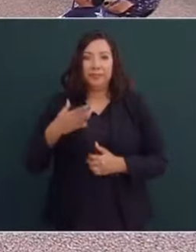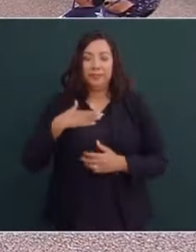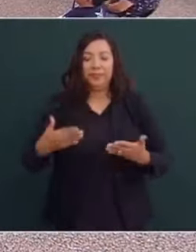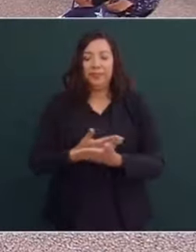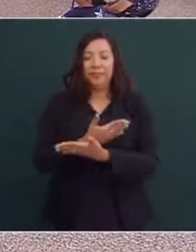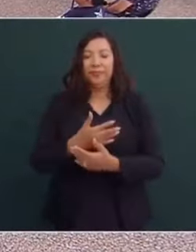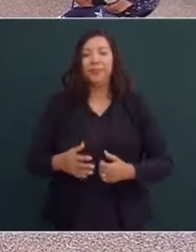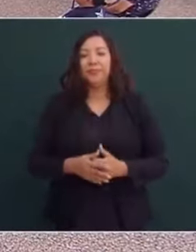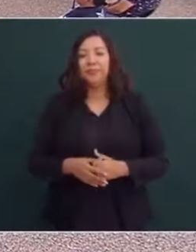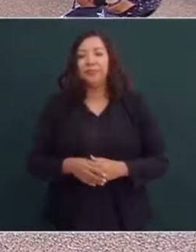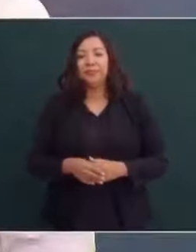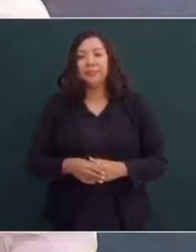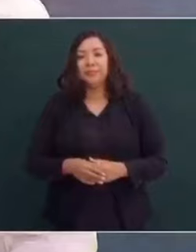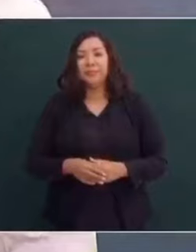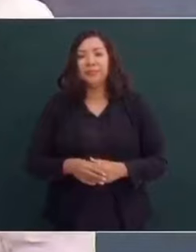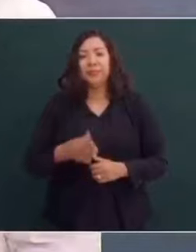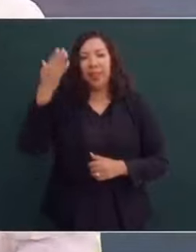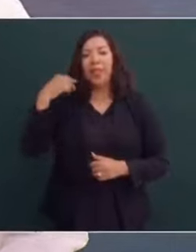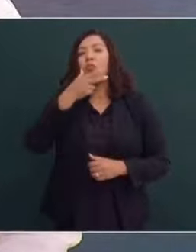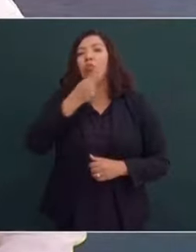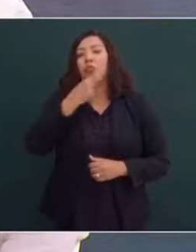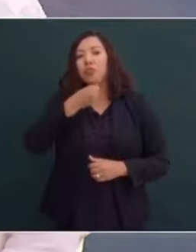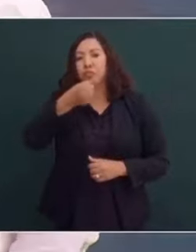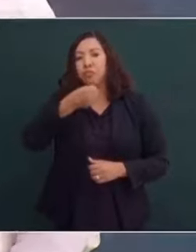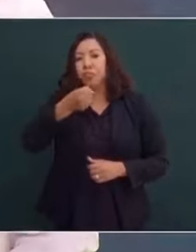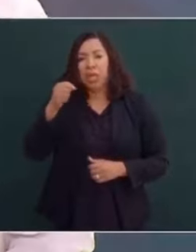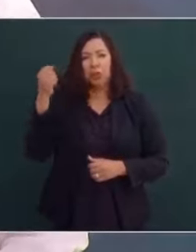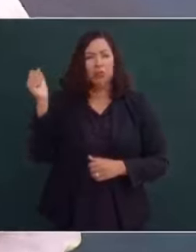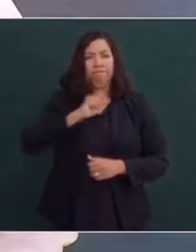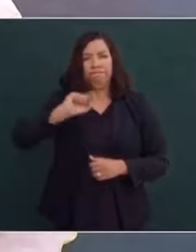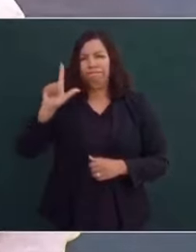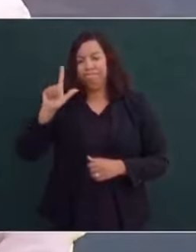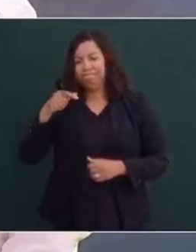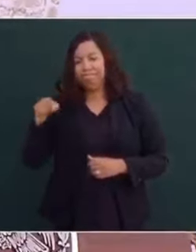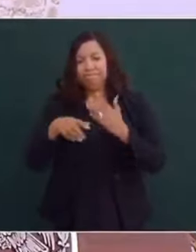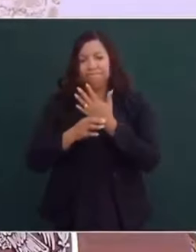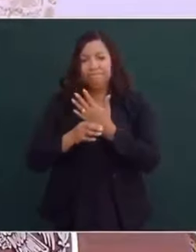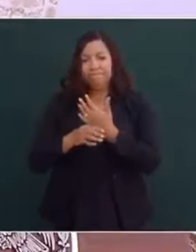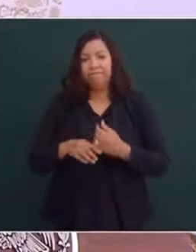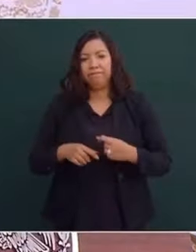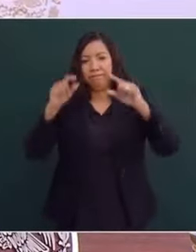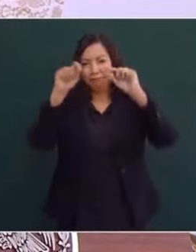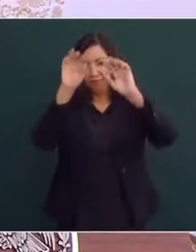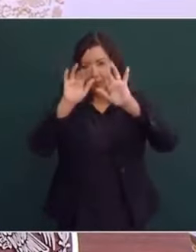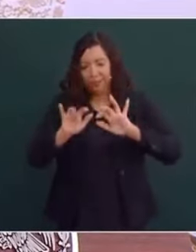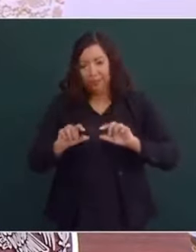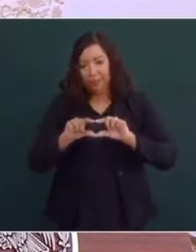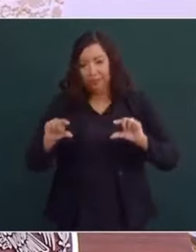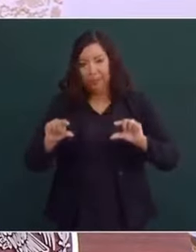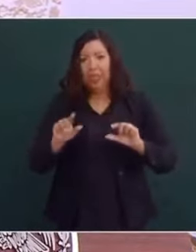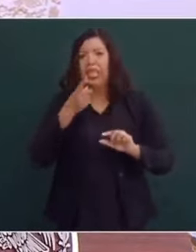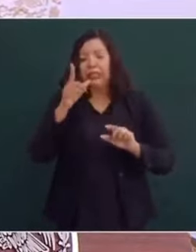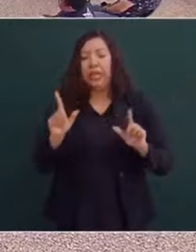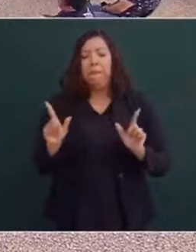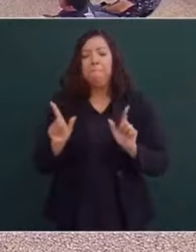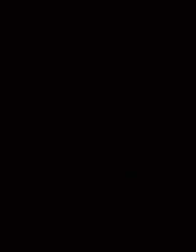tierra y en mi agua, decía un periodista, Don Trino Malpica, un gran periodista. Terminaba su columna. Ahí queda eso. eso.